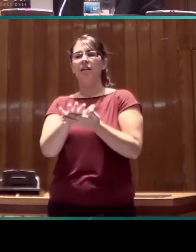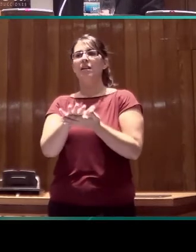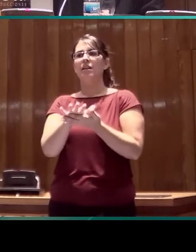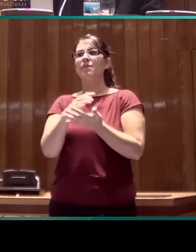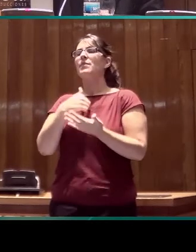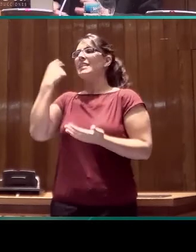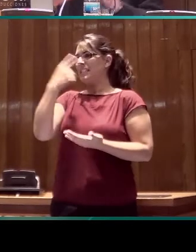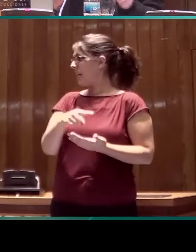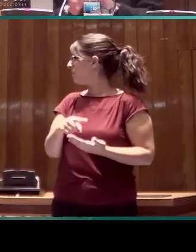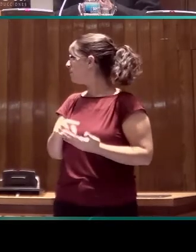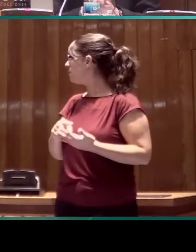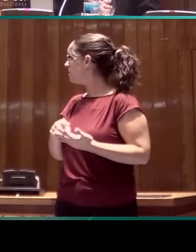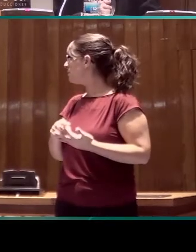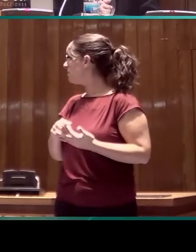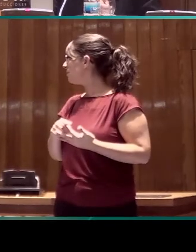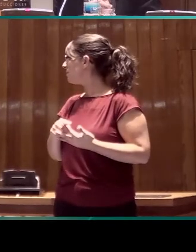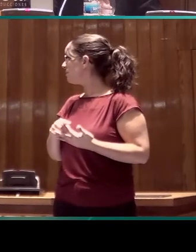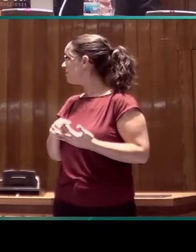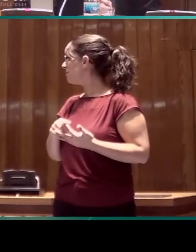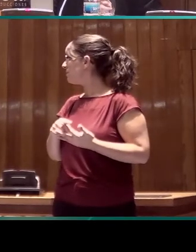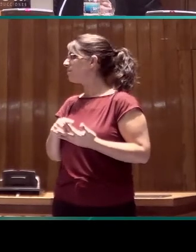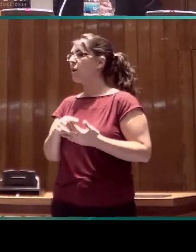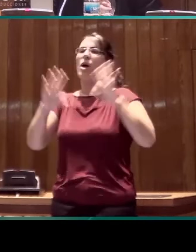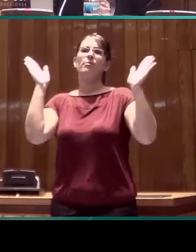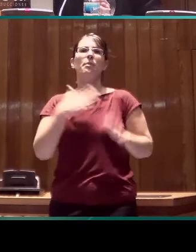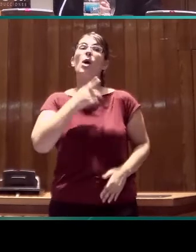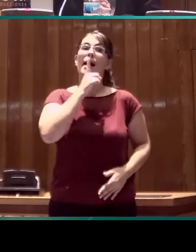que... Bueno, me voy a callar.